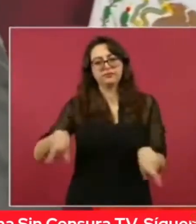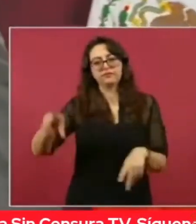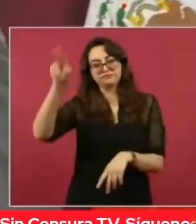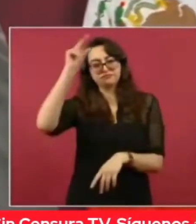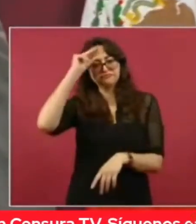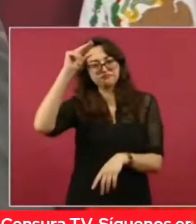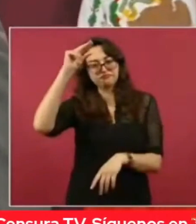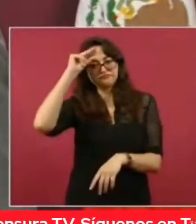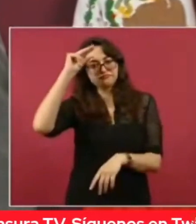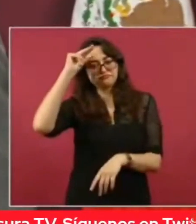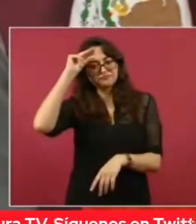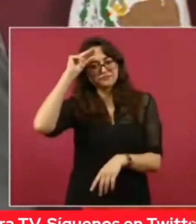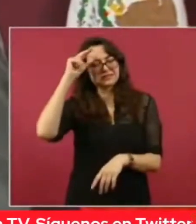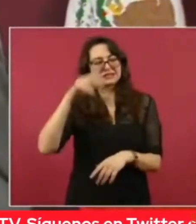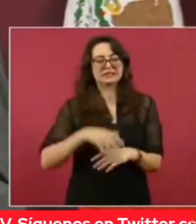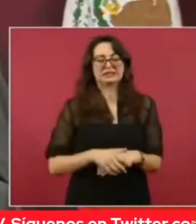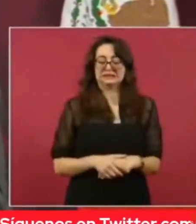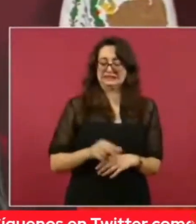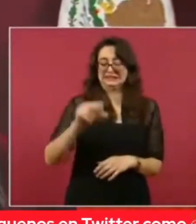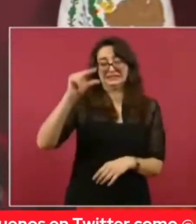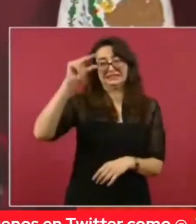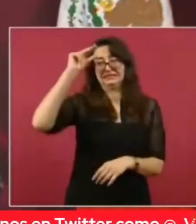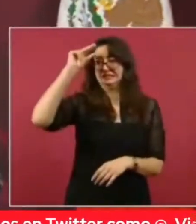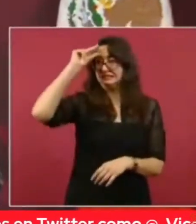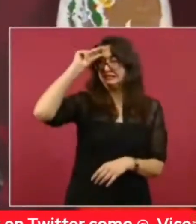trabajo decir intelectuales,